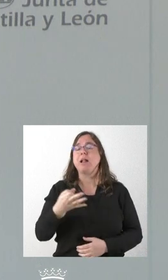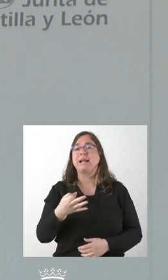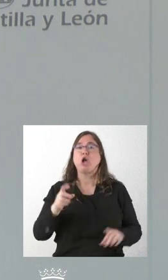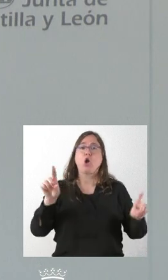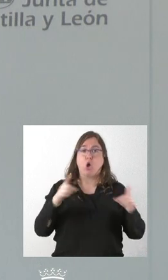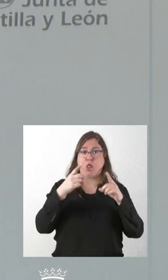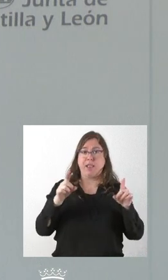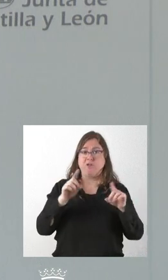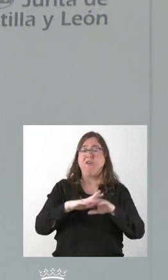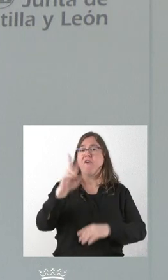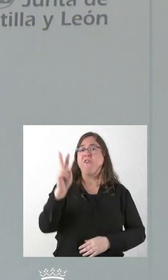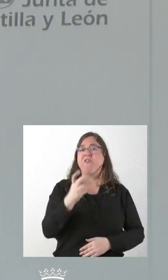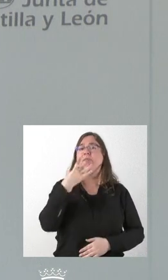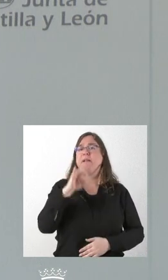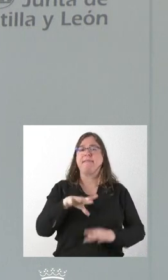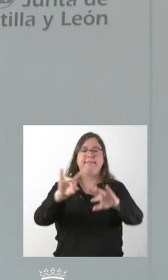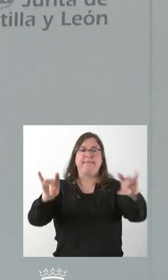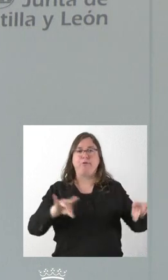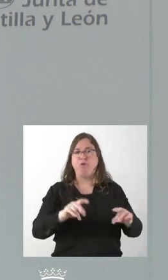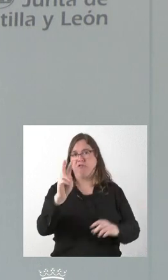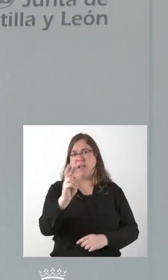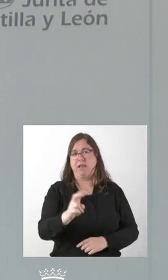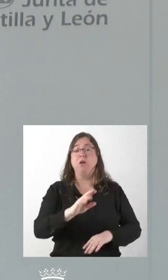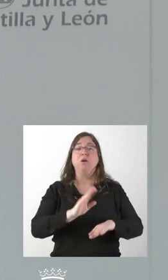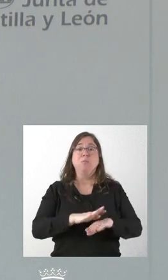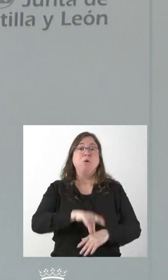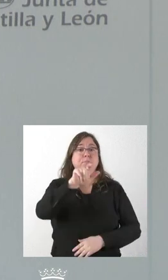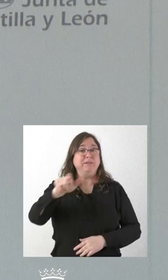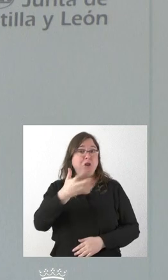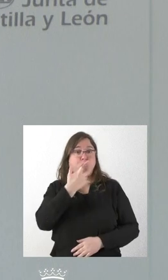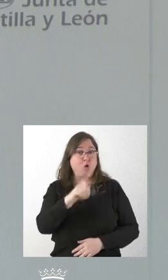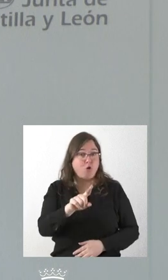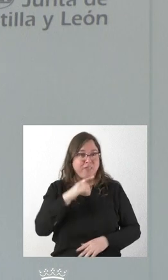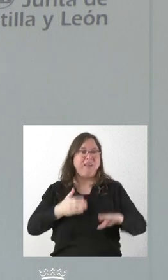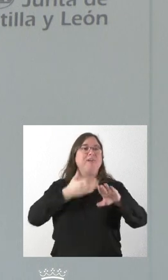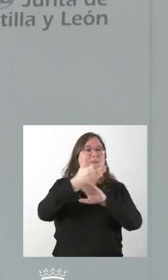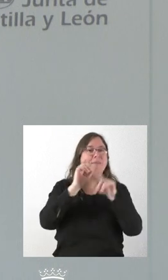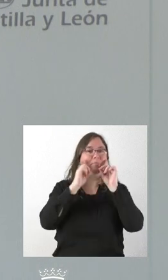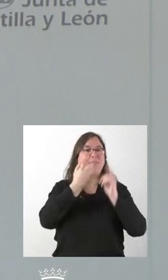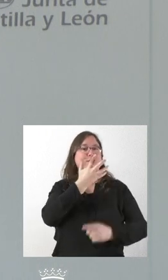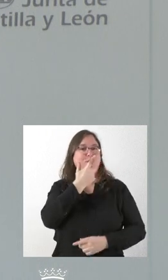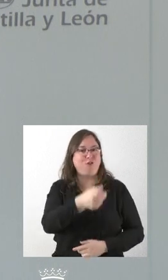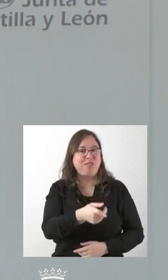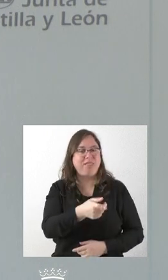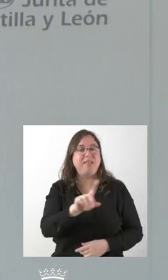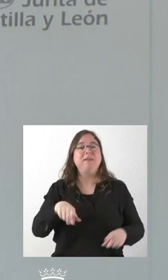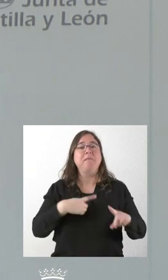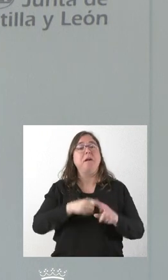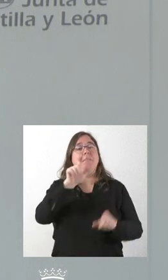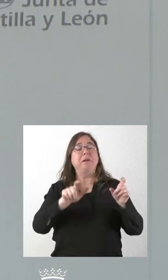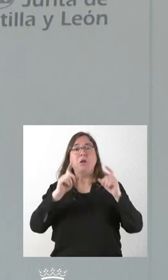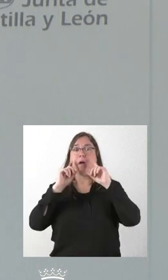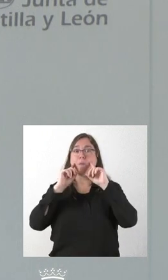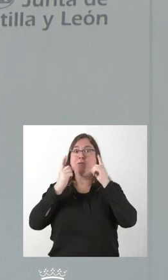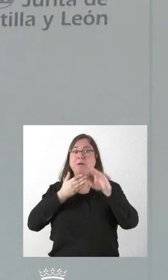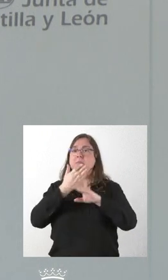a quien va a servir es al territorio, porque muchas personas que no conocen ese territorio lo van a conocer, muchas personas que vayan por primera vez es